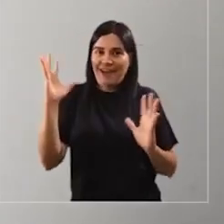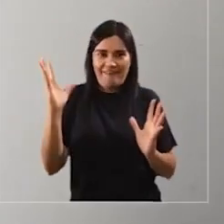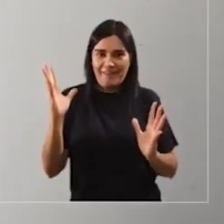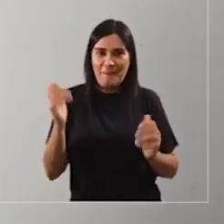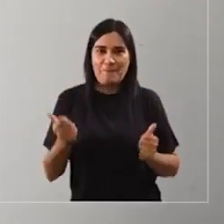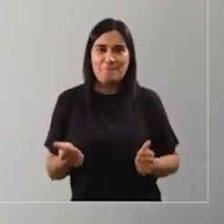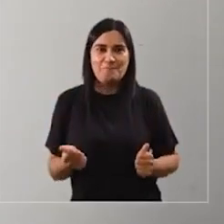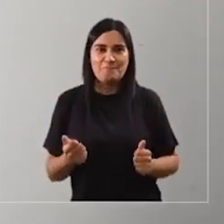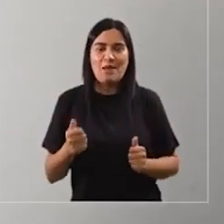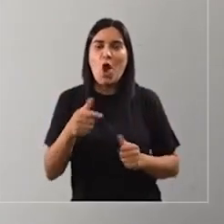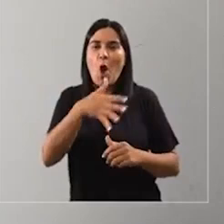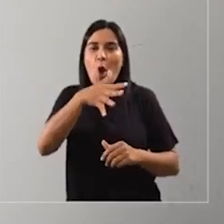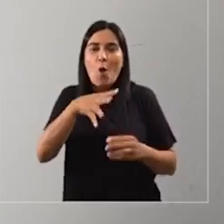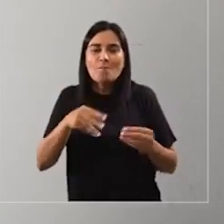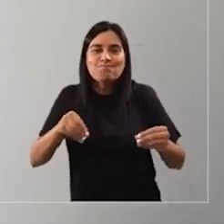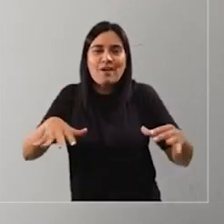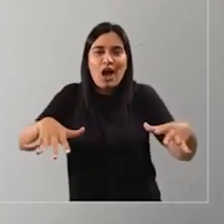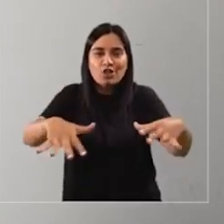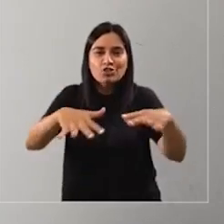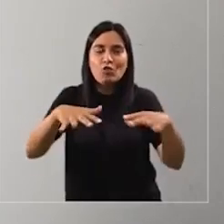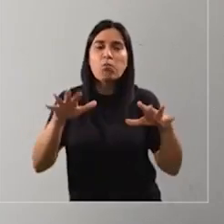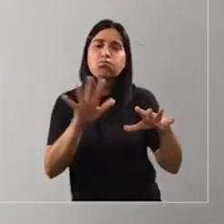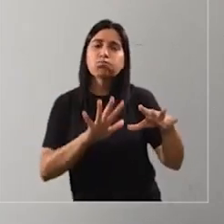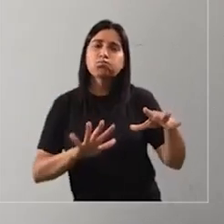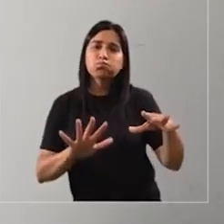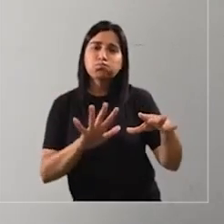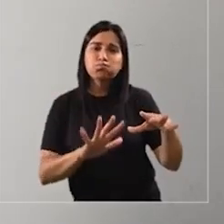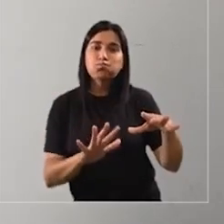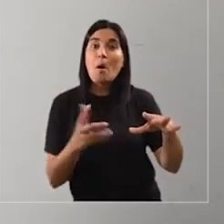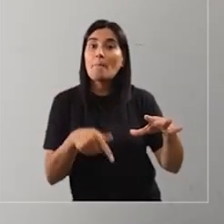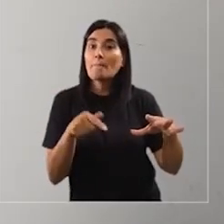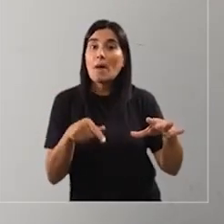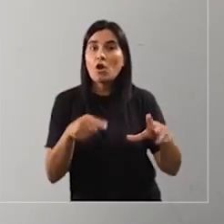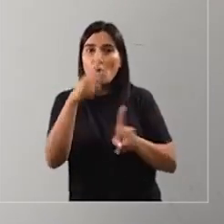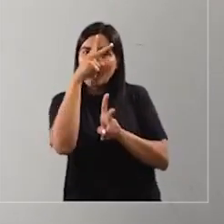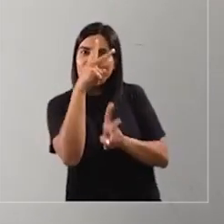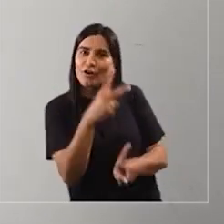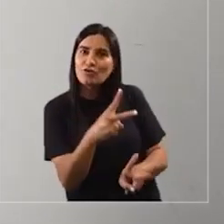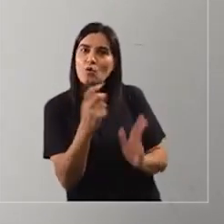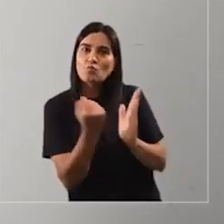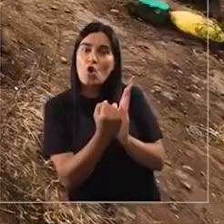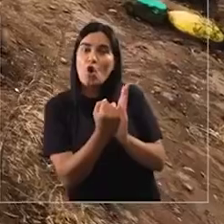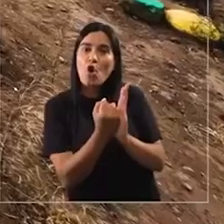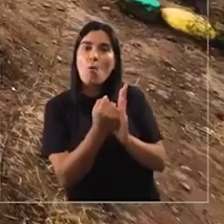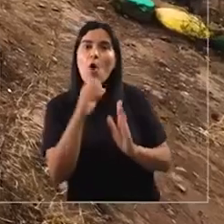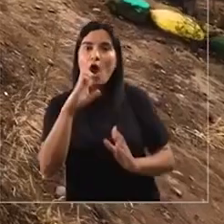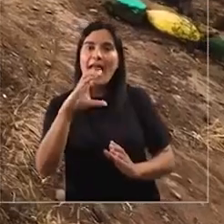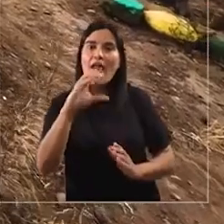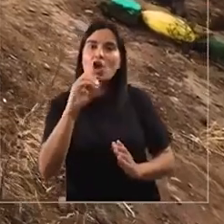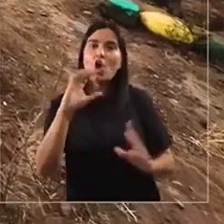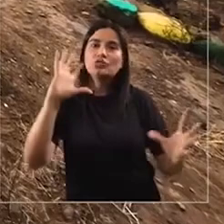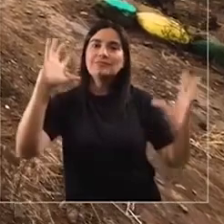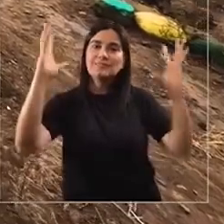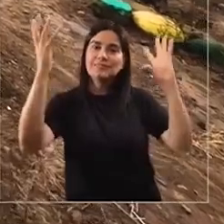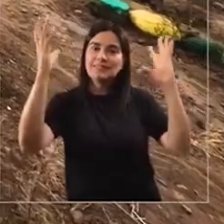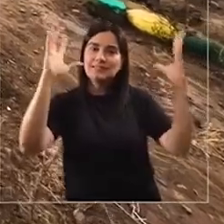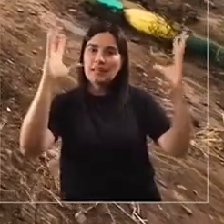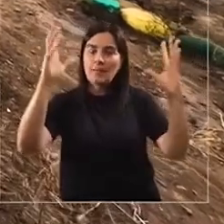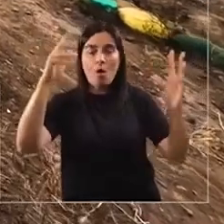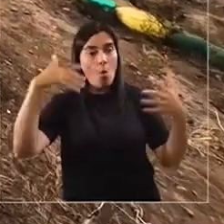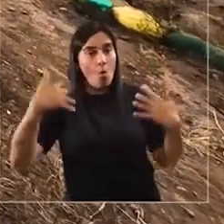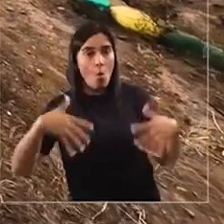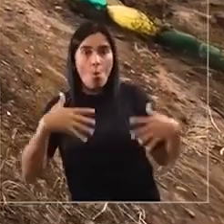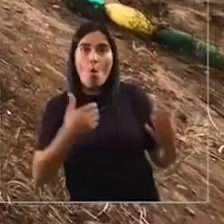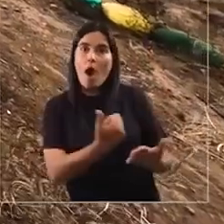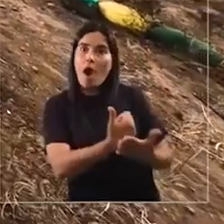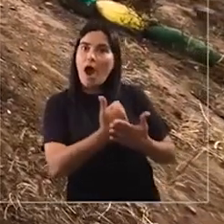sabíamos que existía. Los humedales estaban ahí, pero no eran reconocidos como ecosistemas que tenían